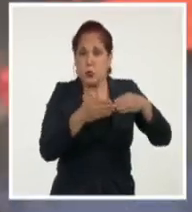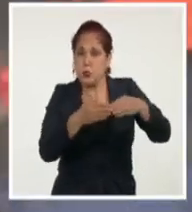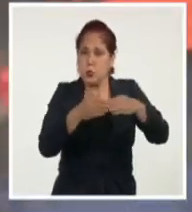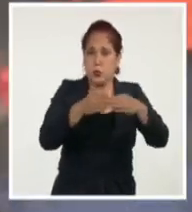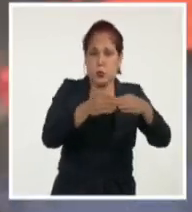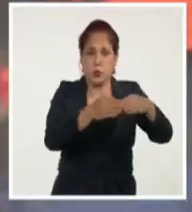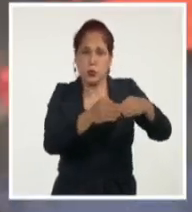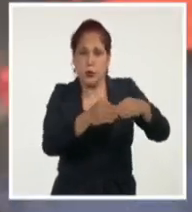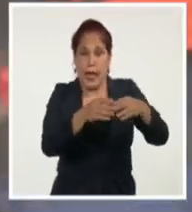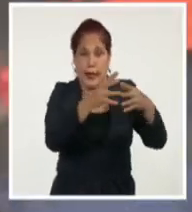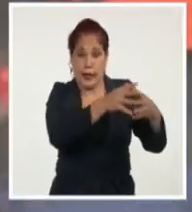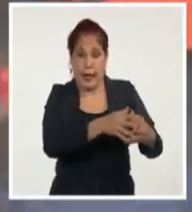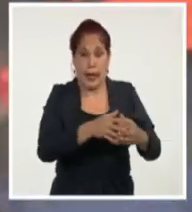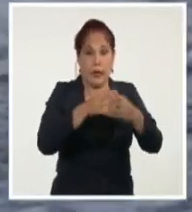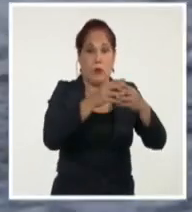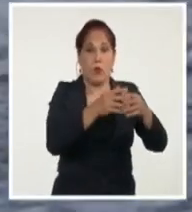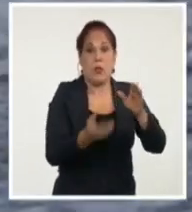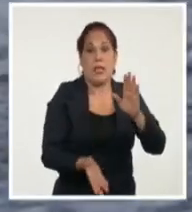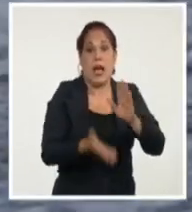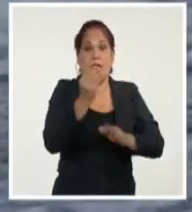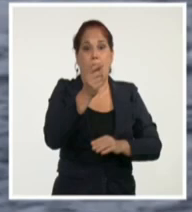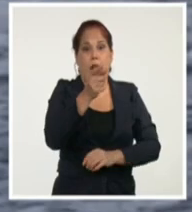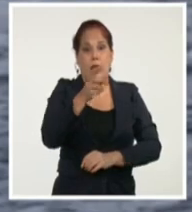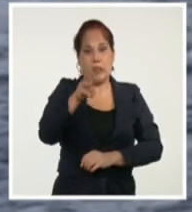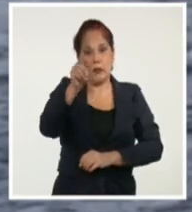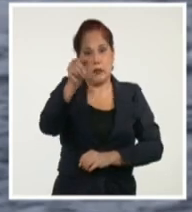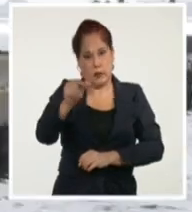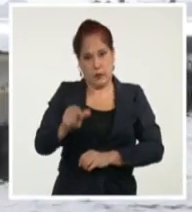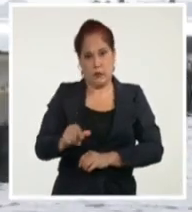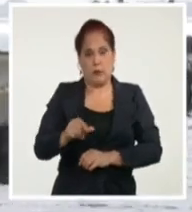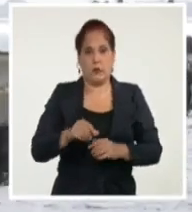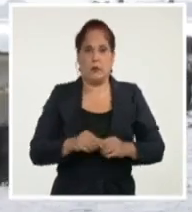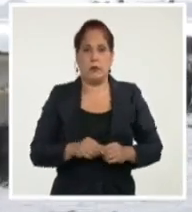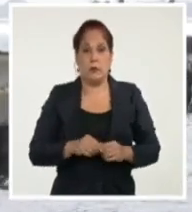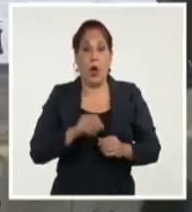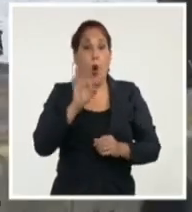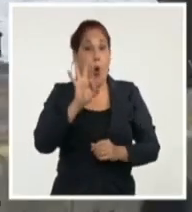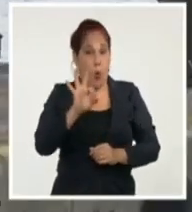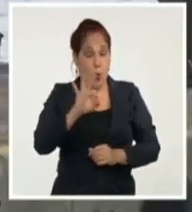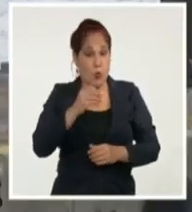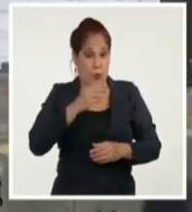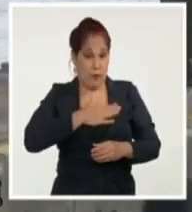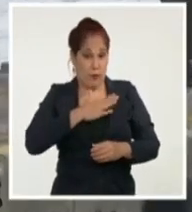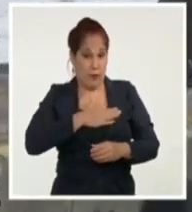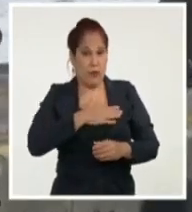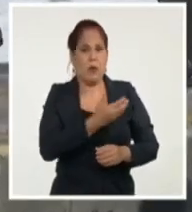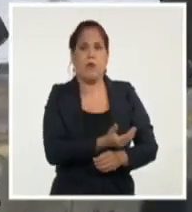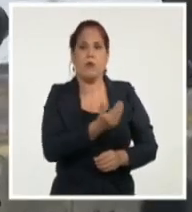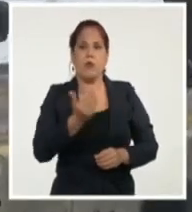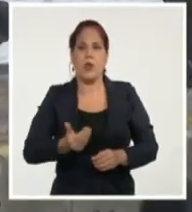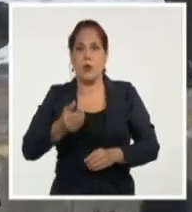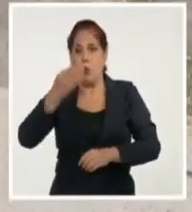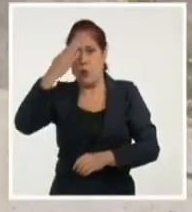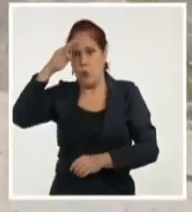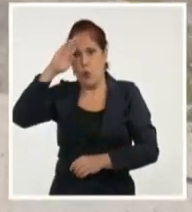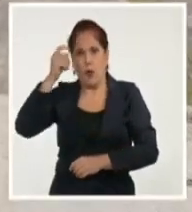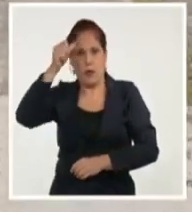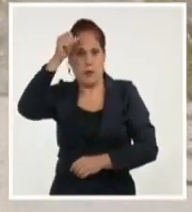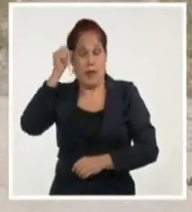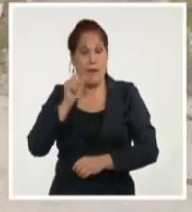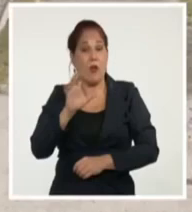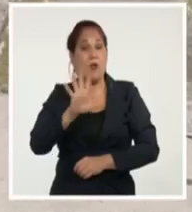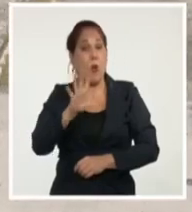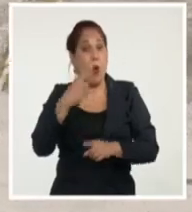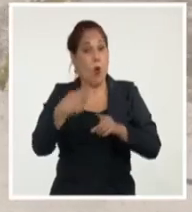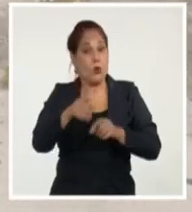Costera Norteamericana rescató a 13 sobrevivientes. Ocho de ellos fueron devueltos este sábado. Y los cinco